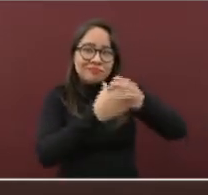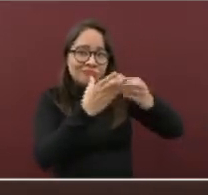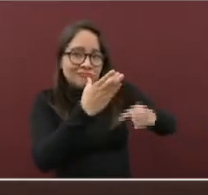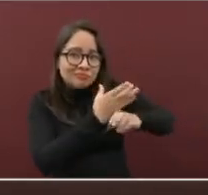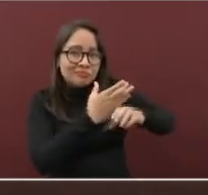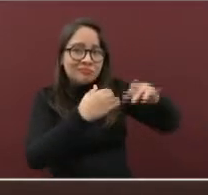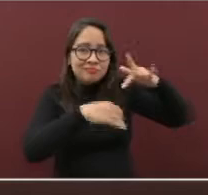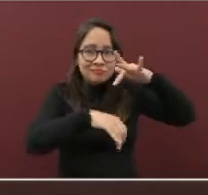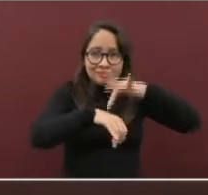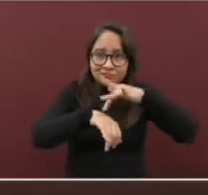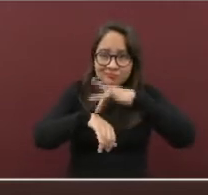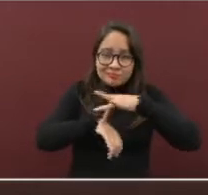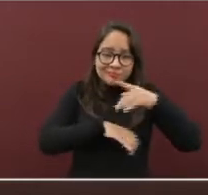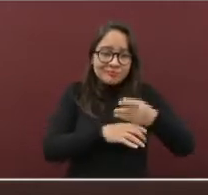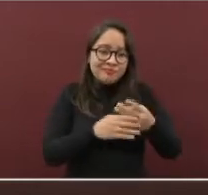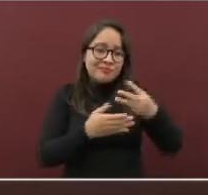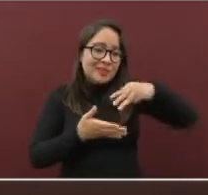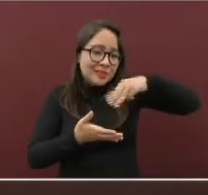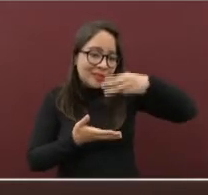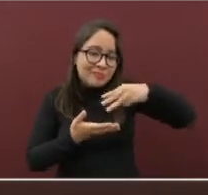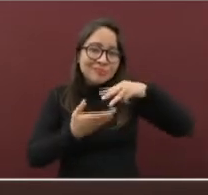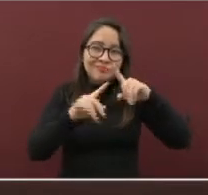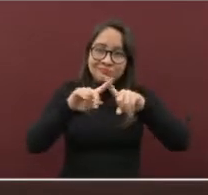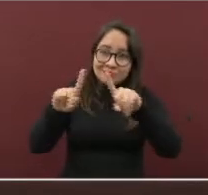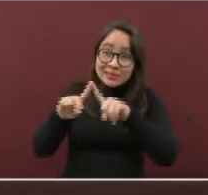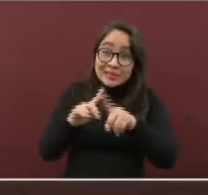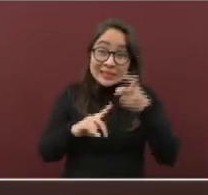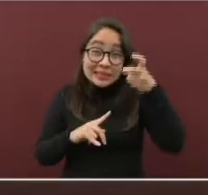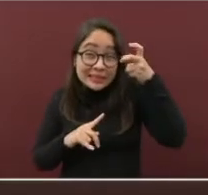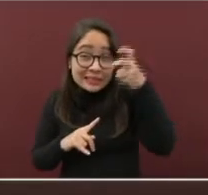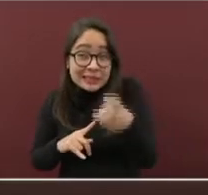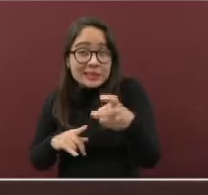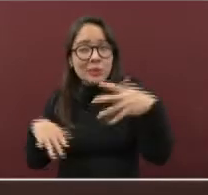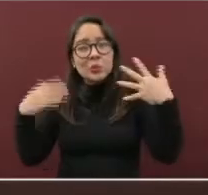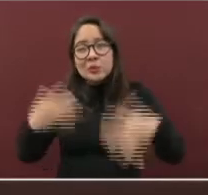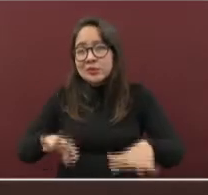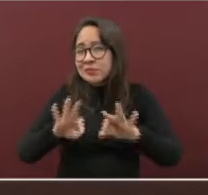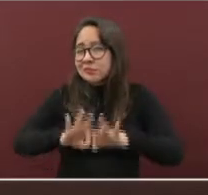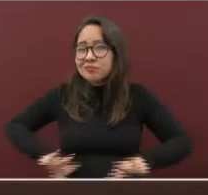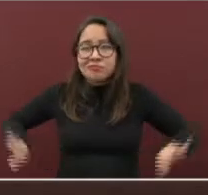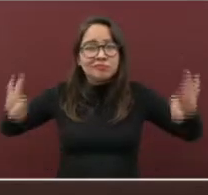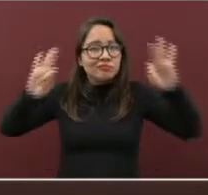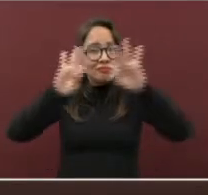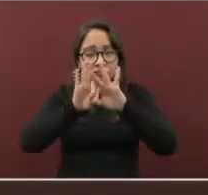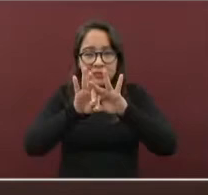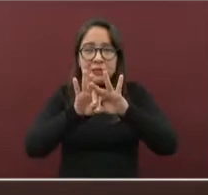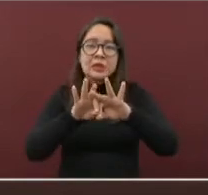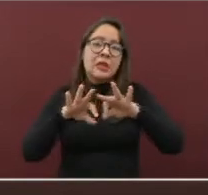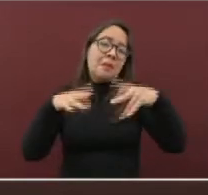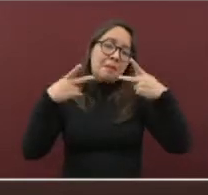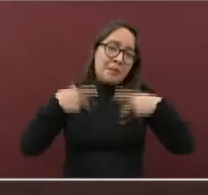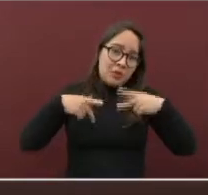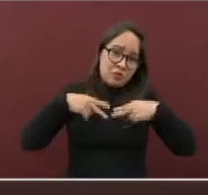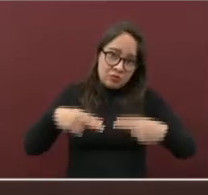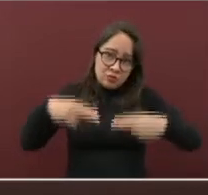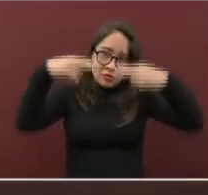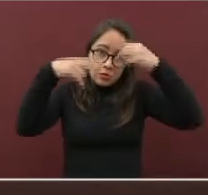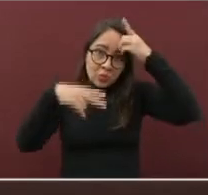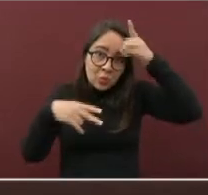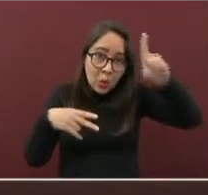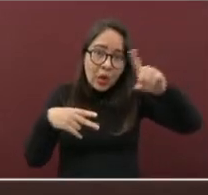con sus manos. De ahí, precisamente, la importancia de que tanto propietarios como